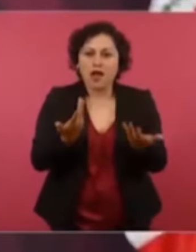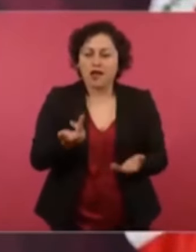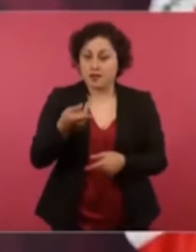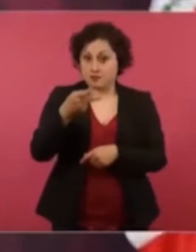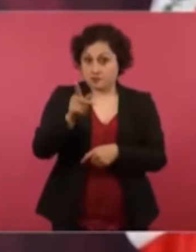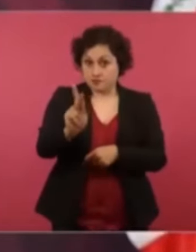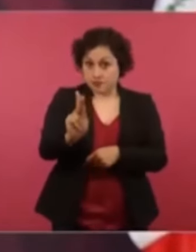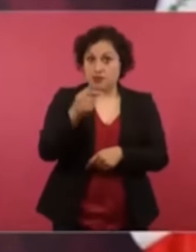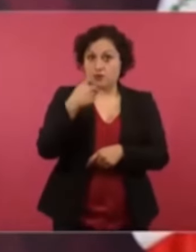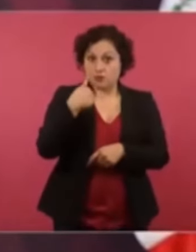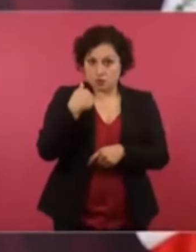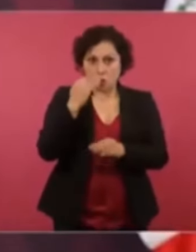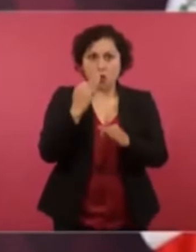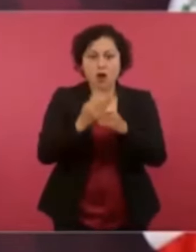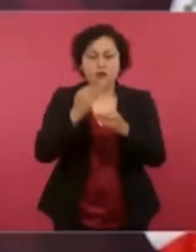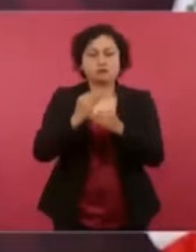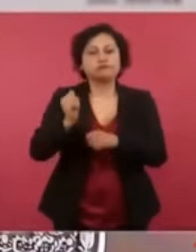que